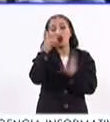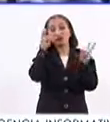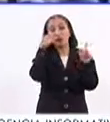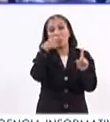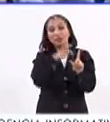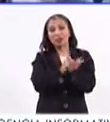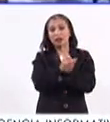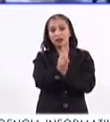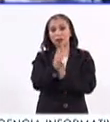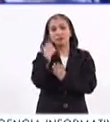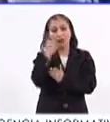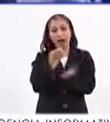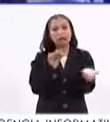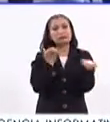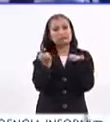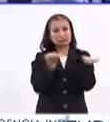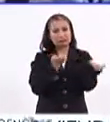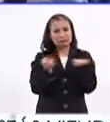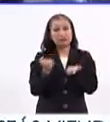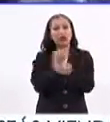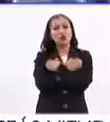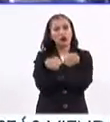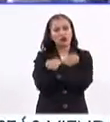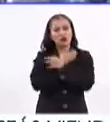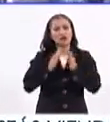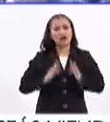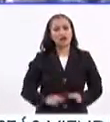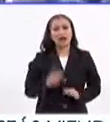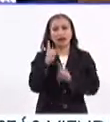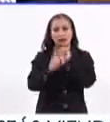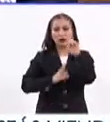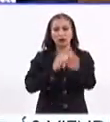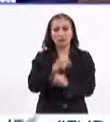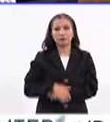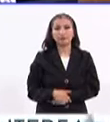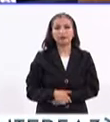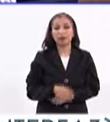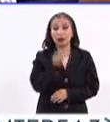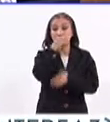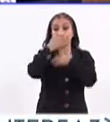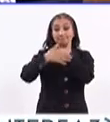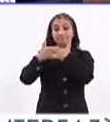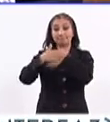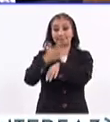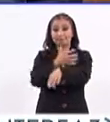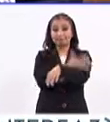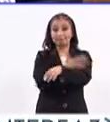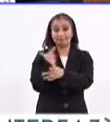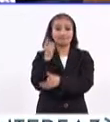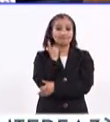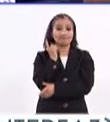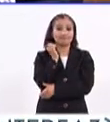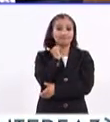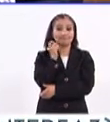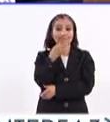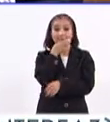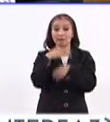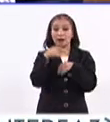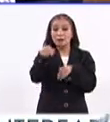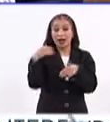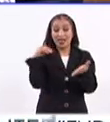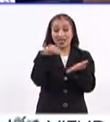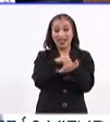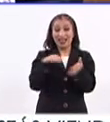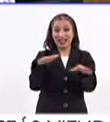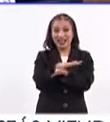el tema del derecho a la activación física, la educación física y el deporte. Hago un llamado a mis compañeros legisladores para que en la